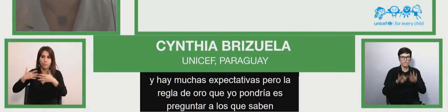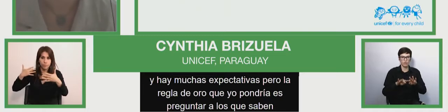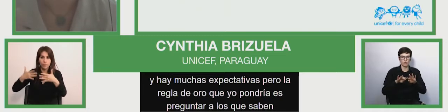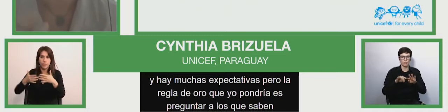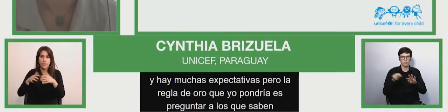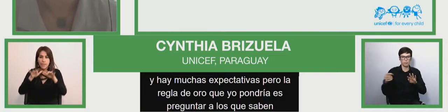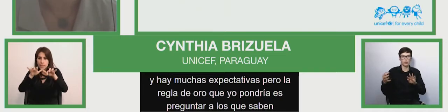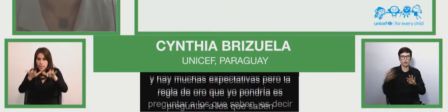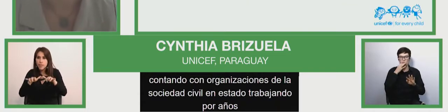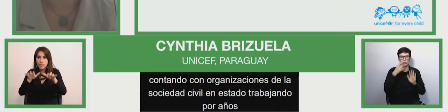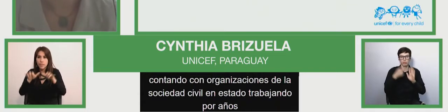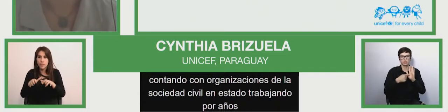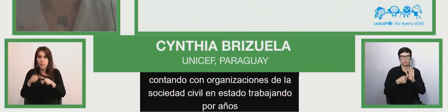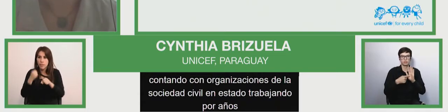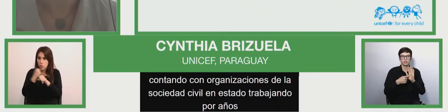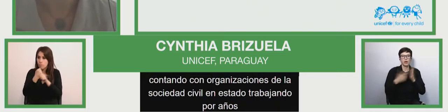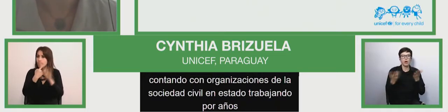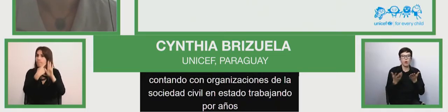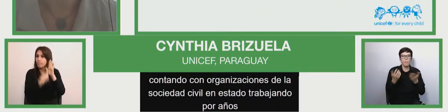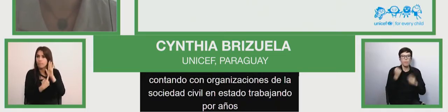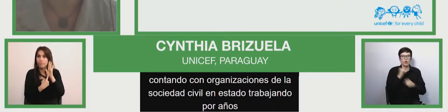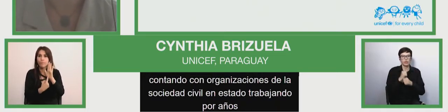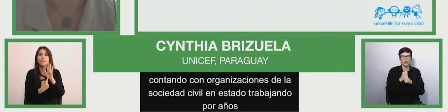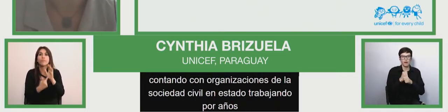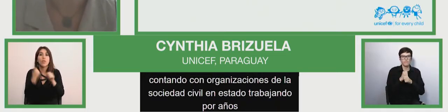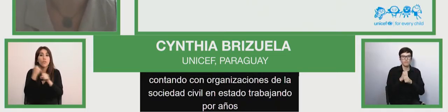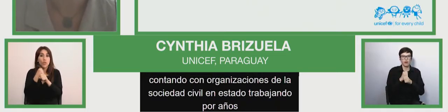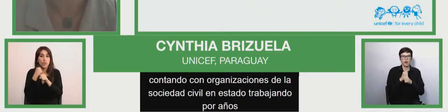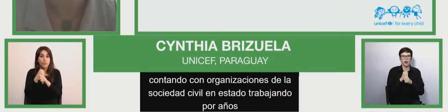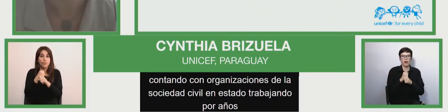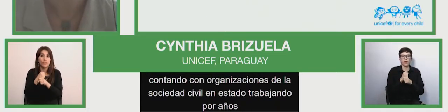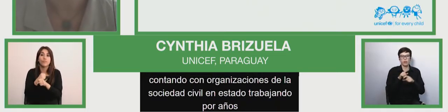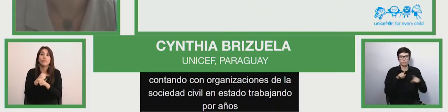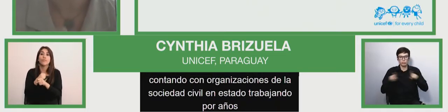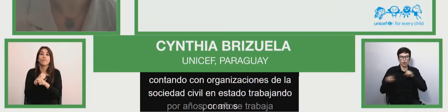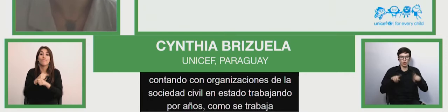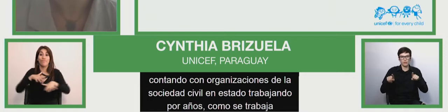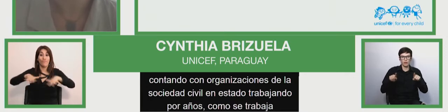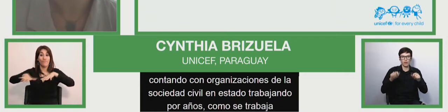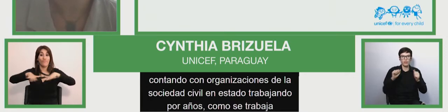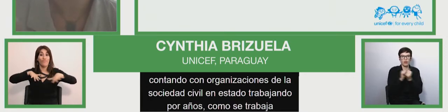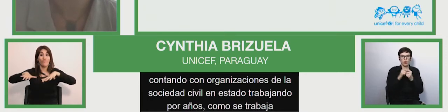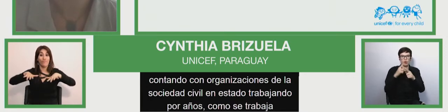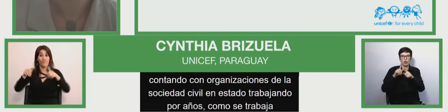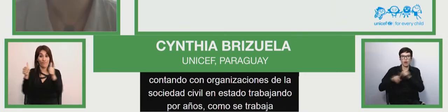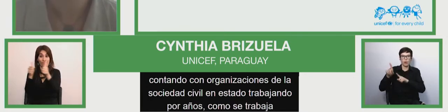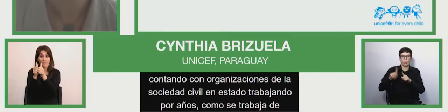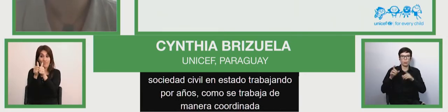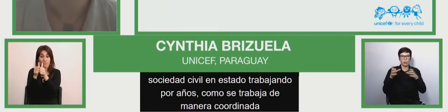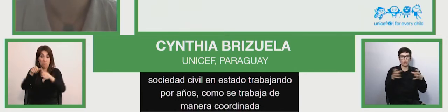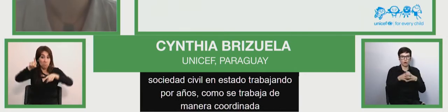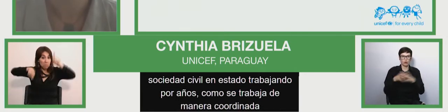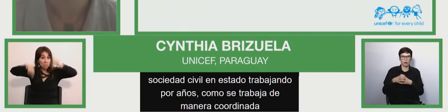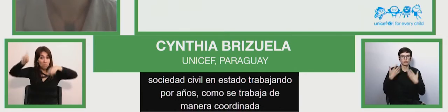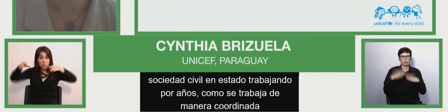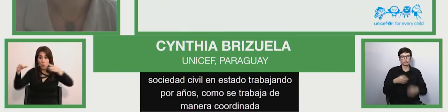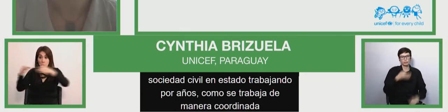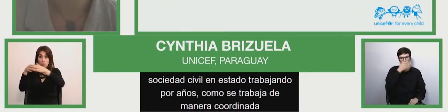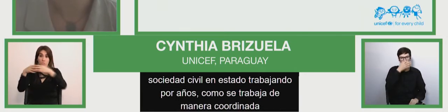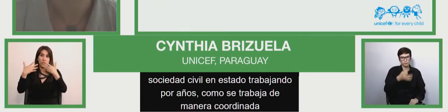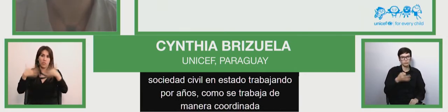rescata muy bien, ¿cómo se trabaja de manera coordinada con aquellas organizaciones que ya han planteado